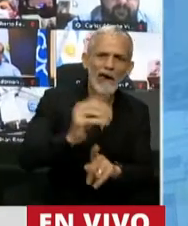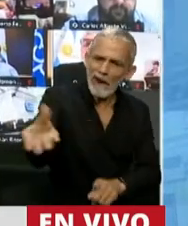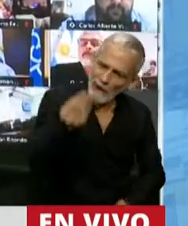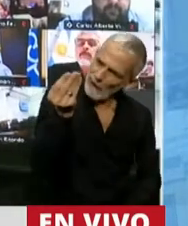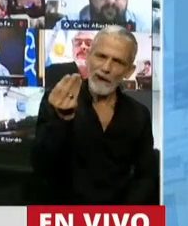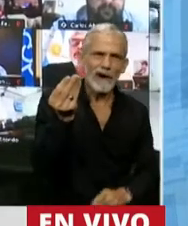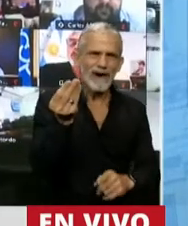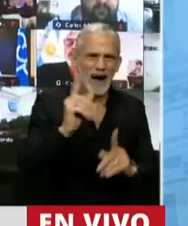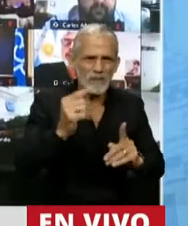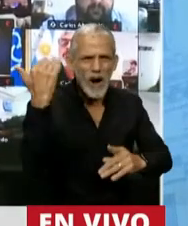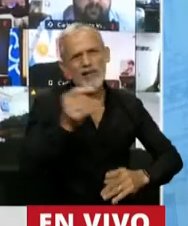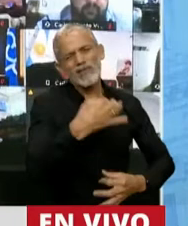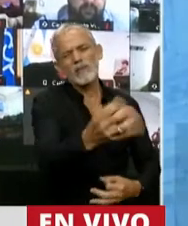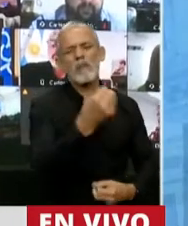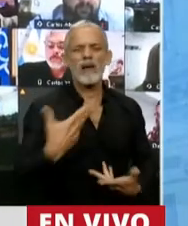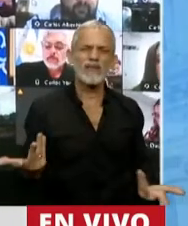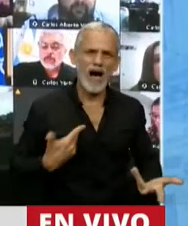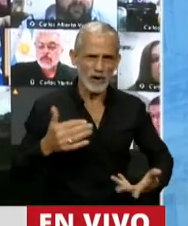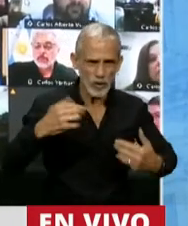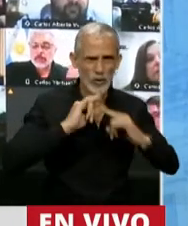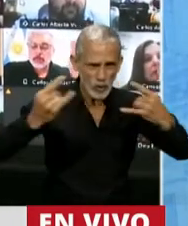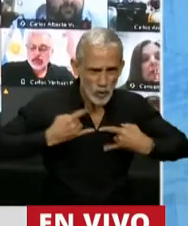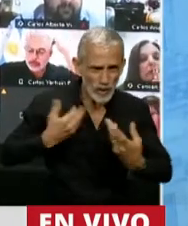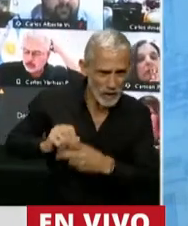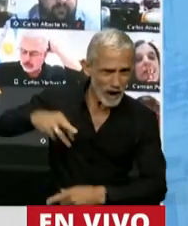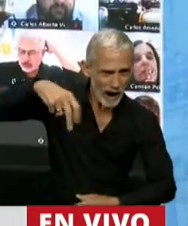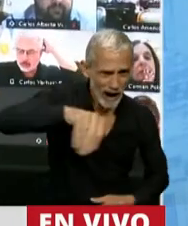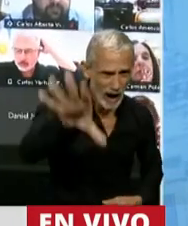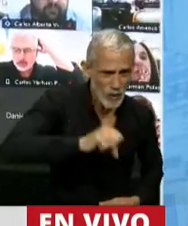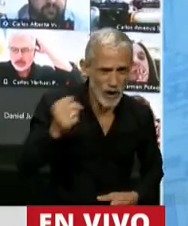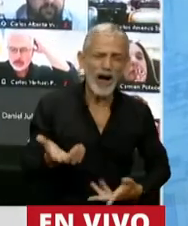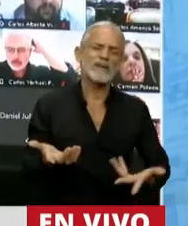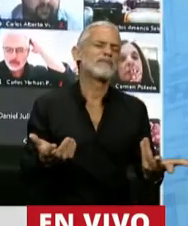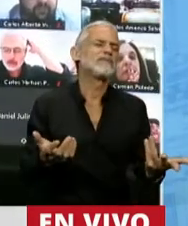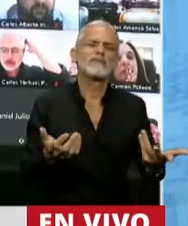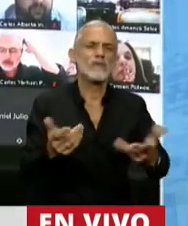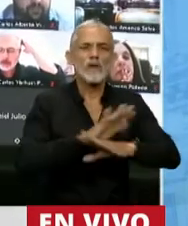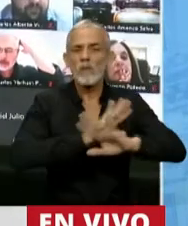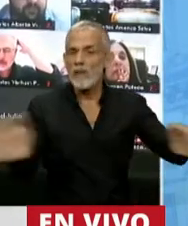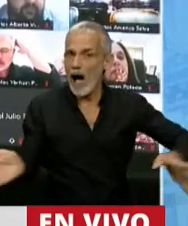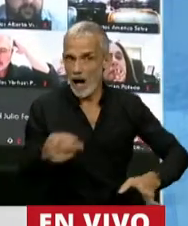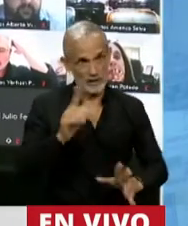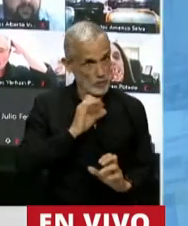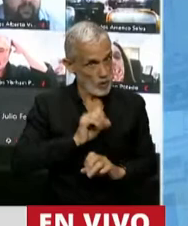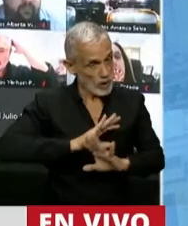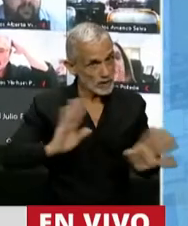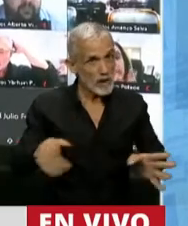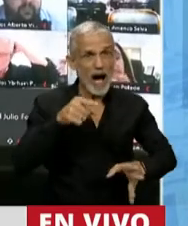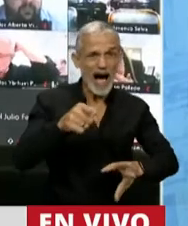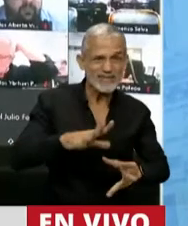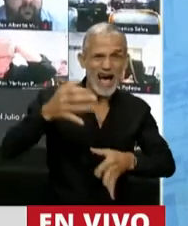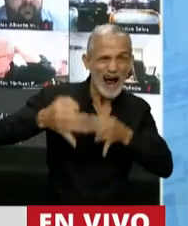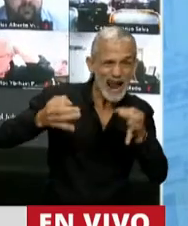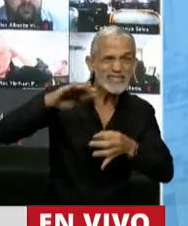tener que buscar una copia, es vergonzoso, recapaciten, no va a resistir ningún